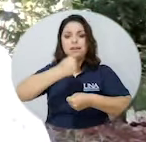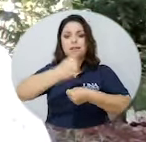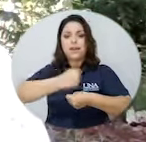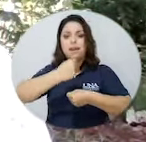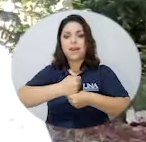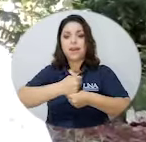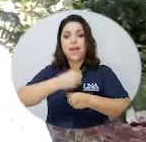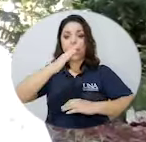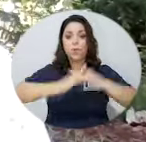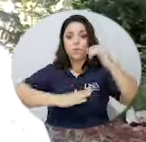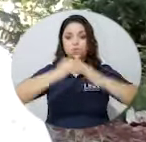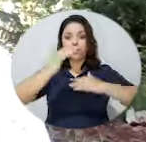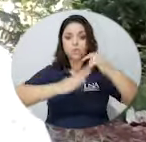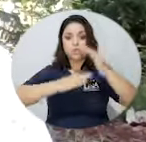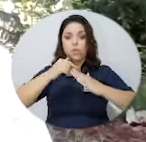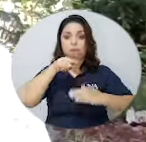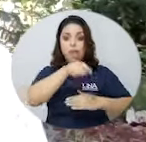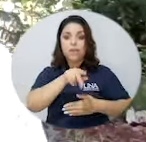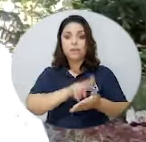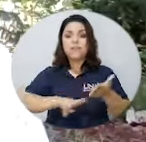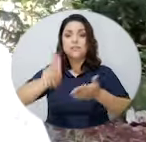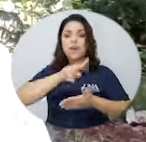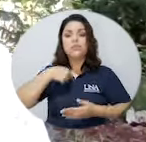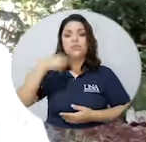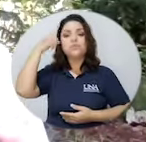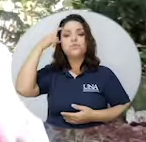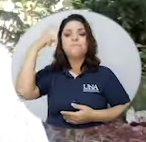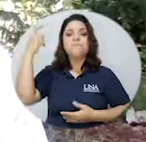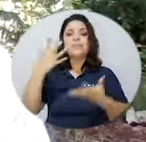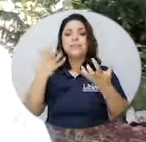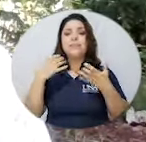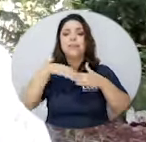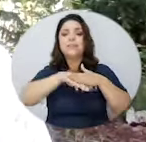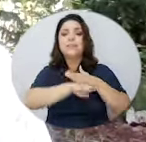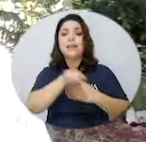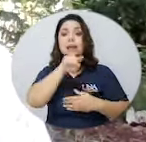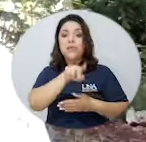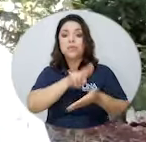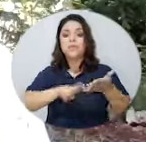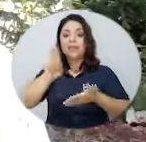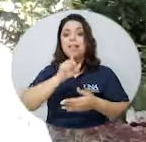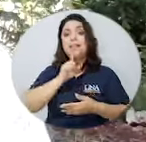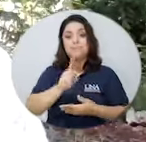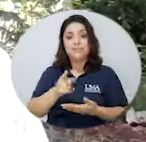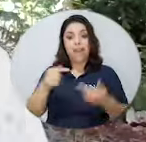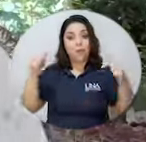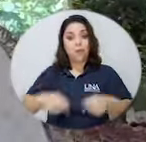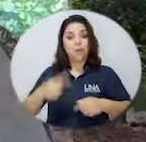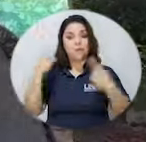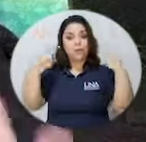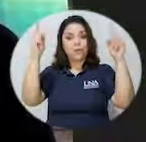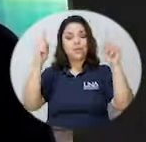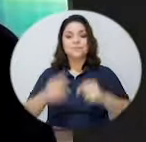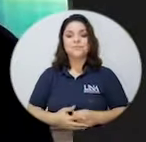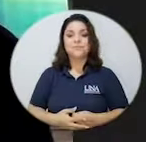en construcción de la universidad y yo soñaba con entrar a esa tan prestigiosa universidad y vea, hoy en día lo logré. Entonces